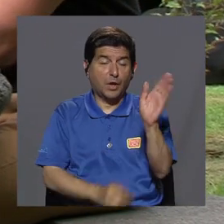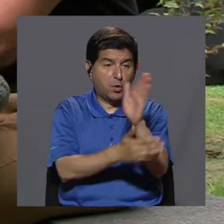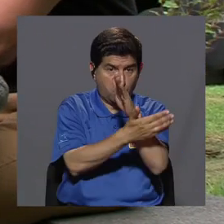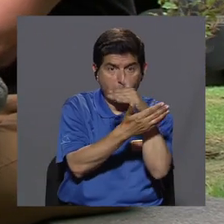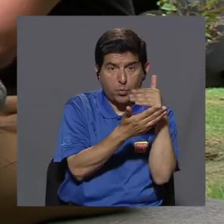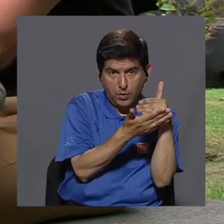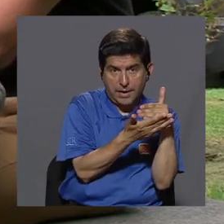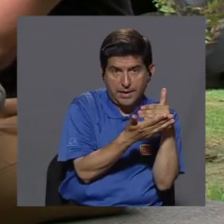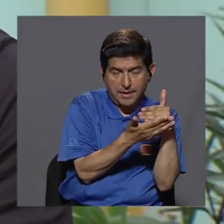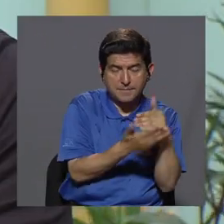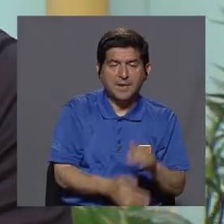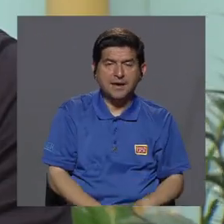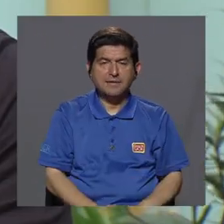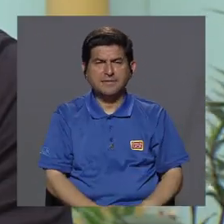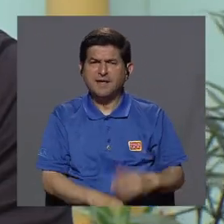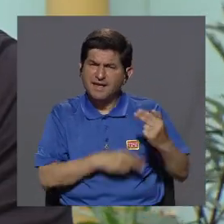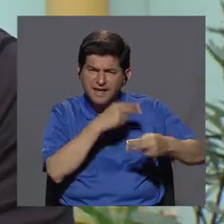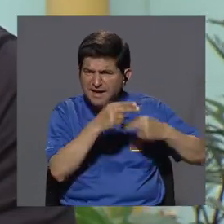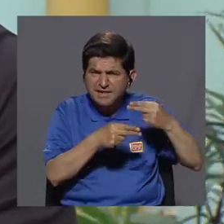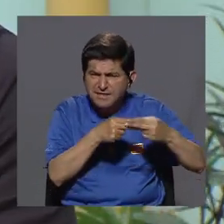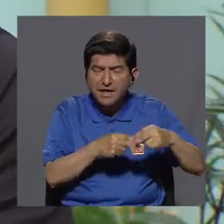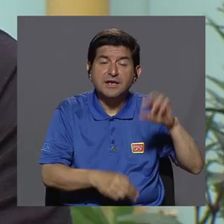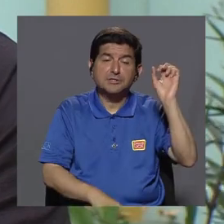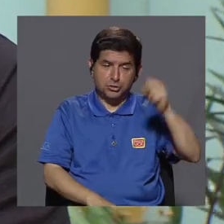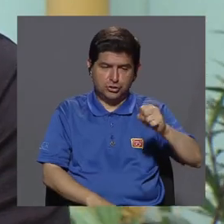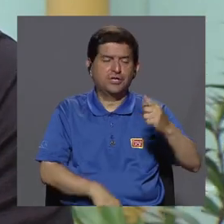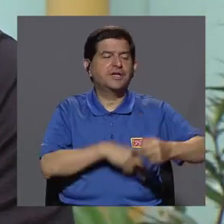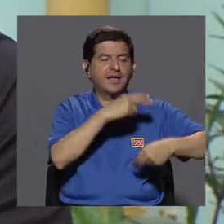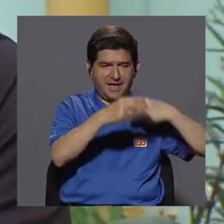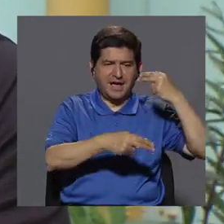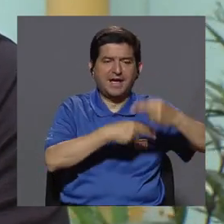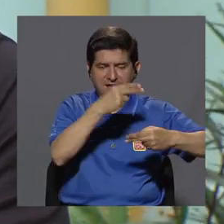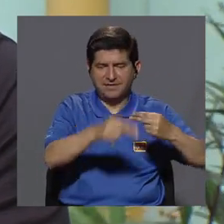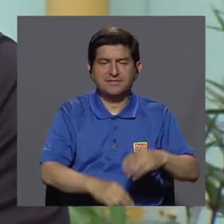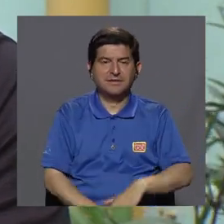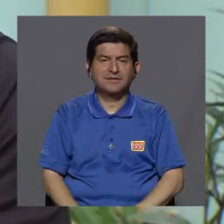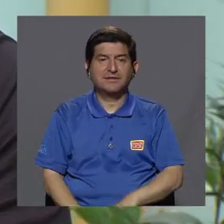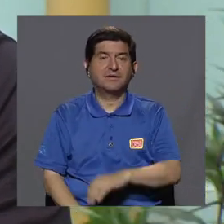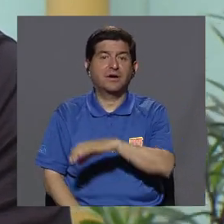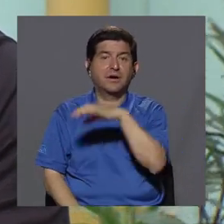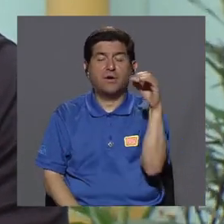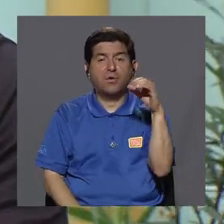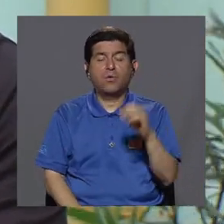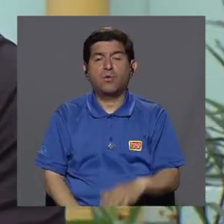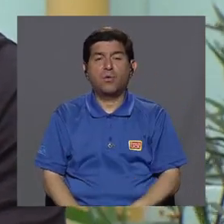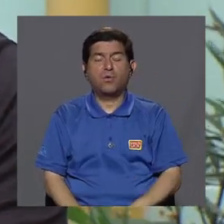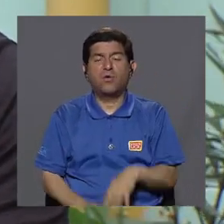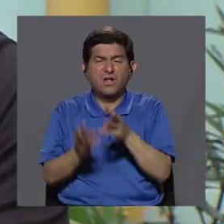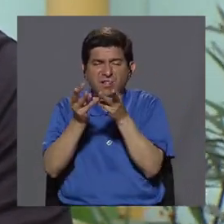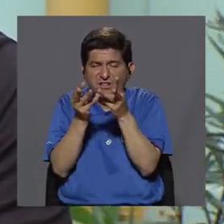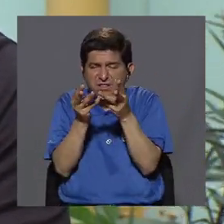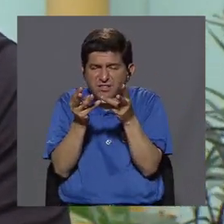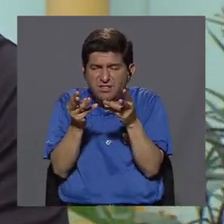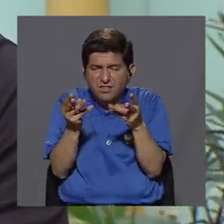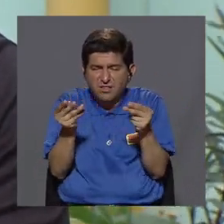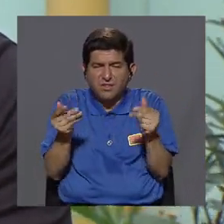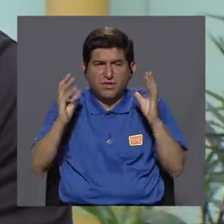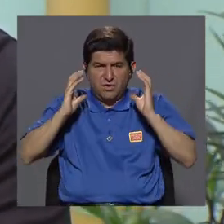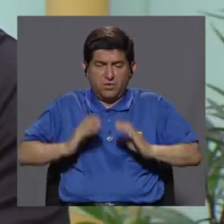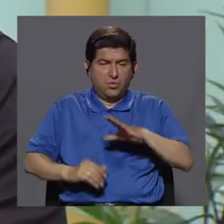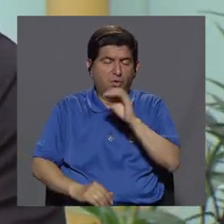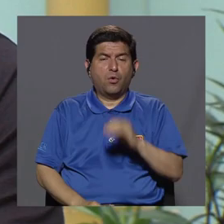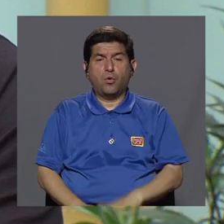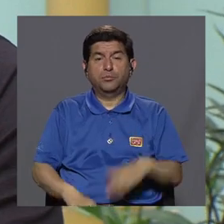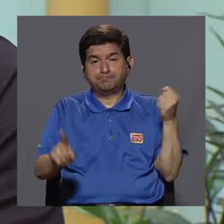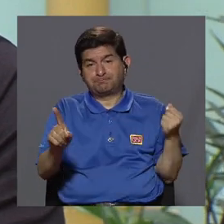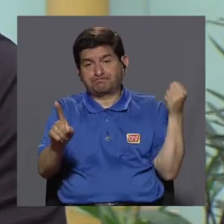parte de... Hereditarias, creo que me había comentado. Hereditarias, ajá, la parte de degenerativas, también por